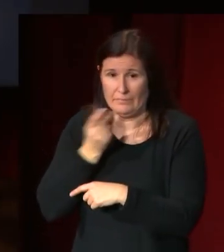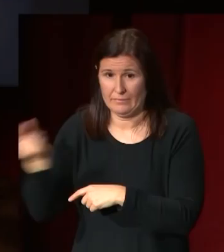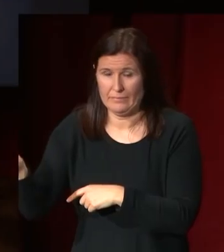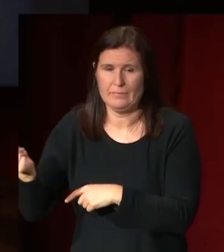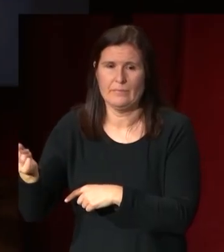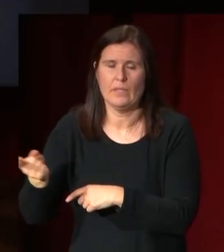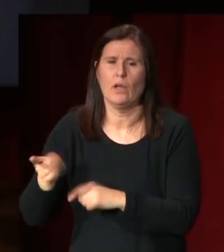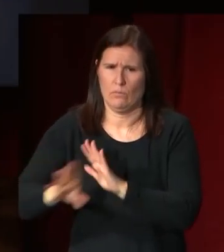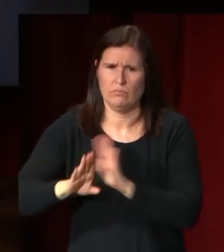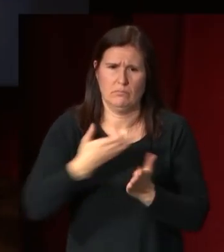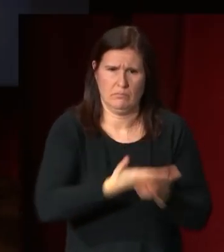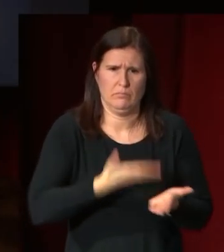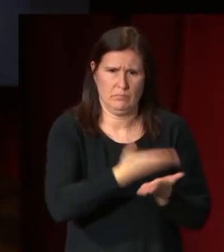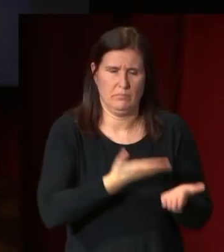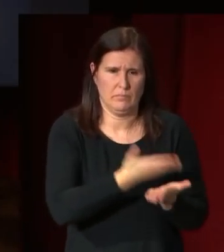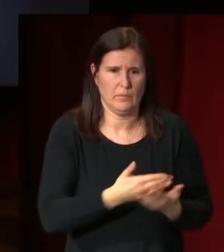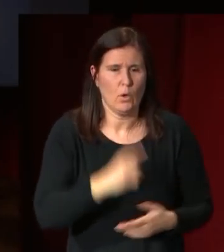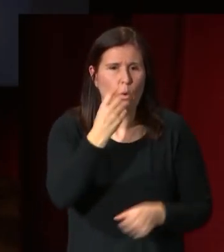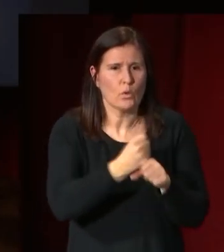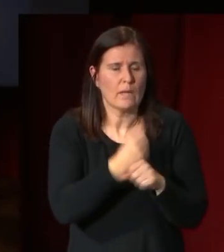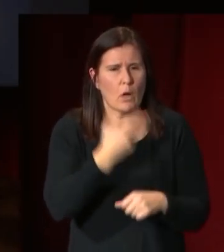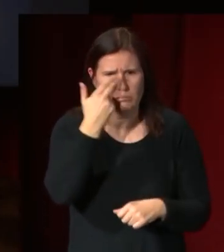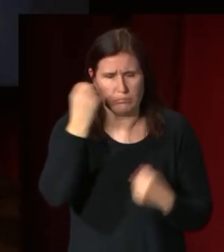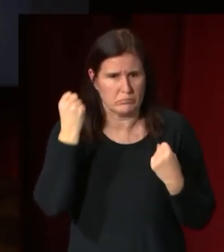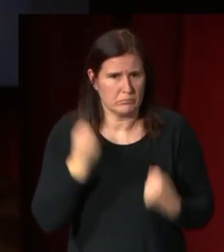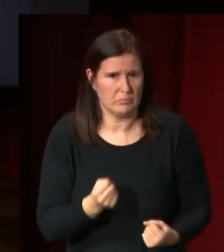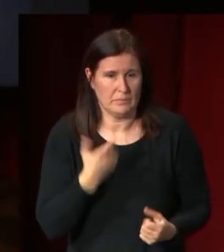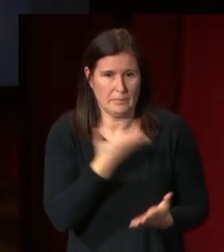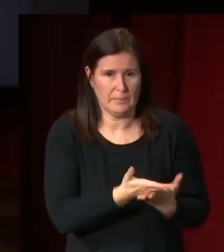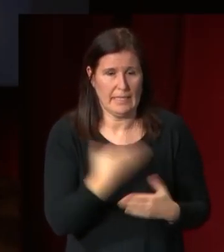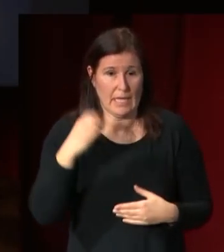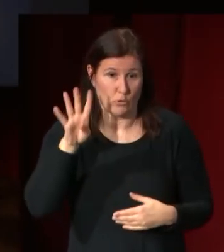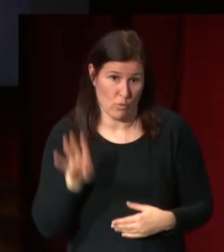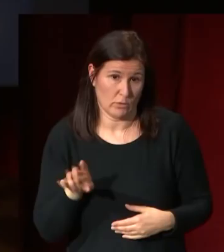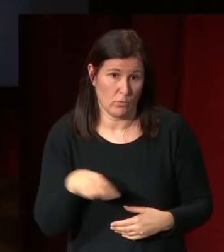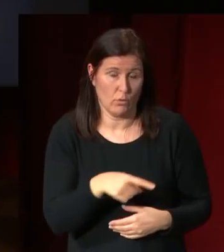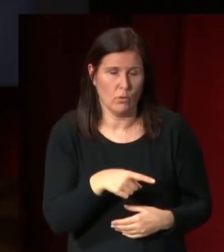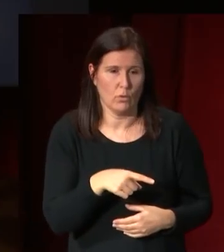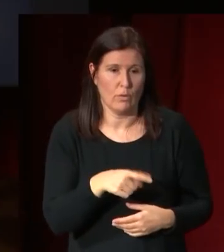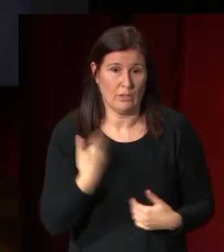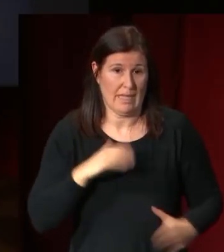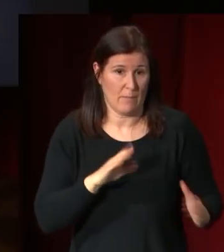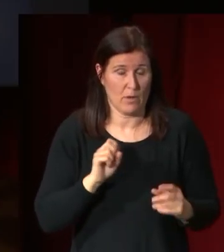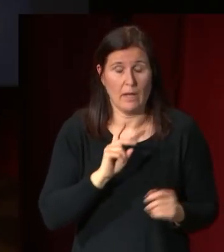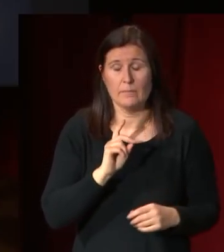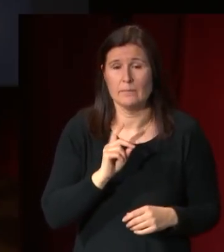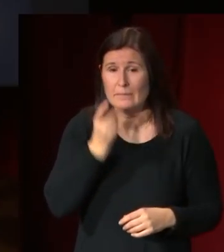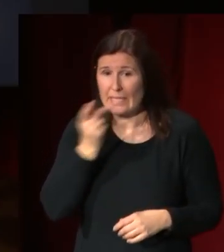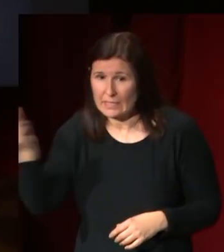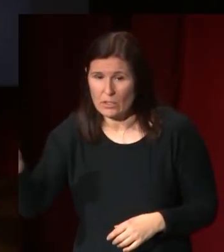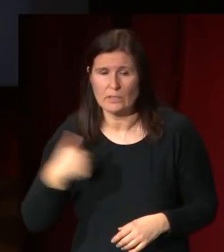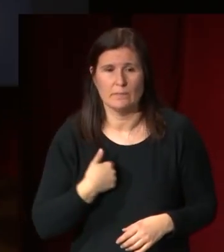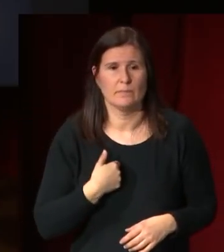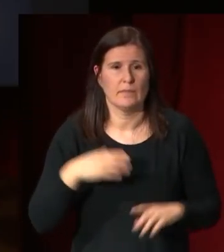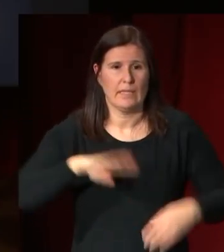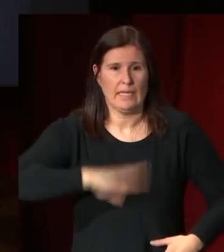una de las obras más interesantes que le encarga Carlos IV en el exilio es el retrato de su esposa de María